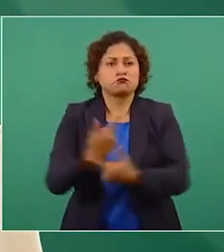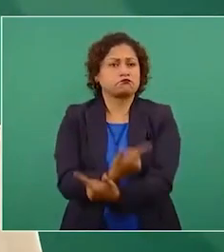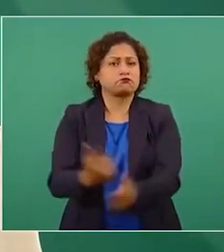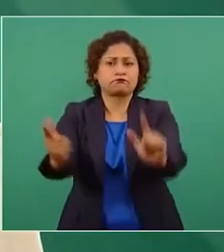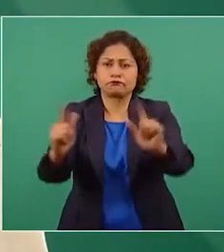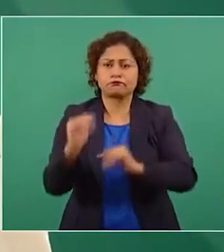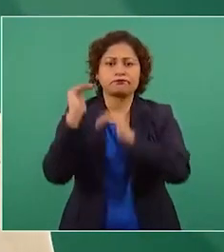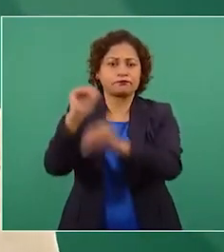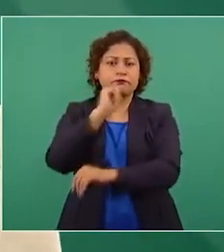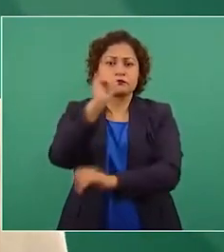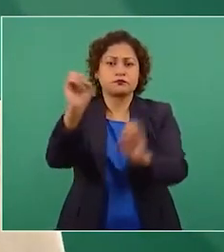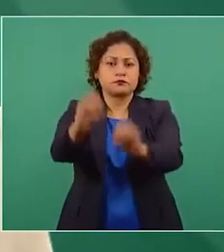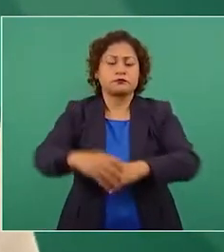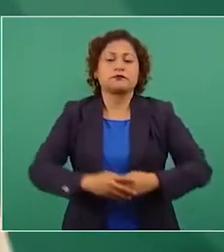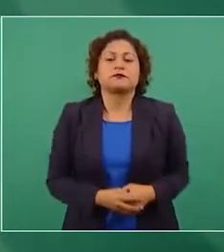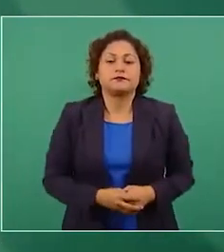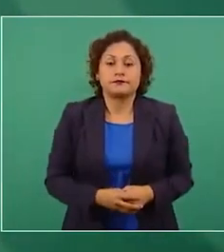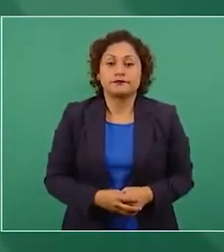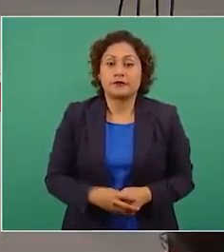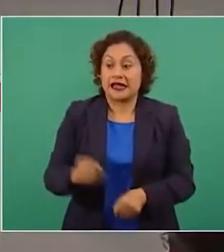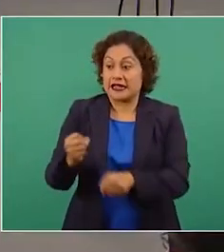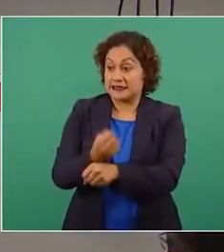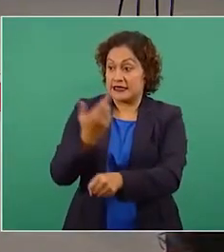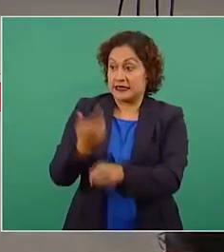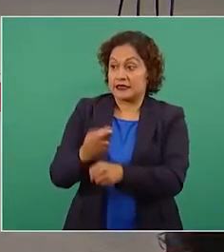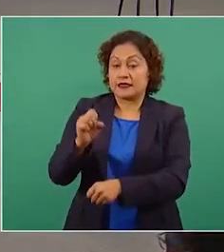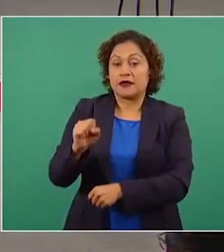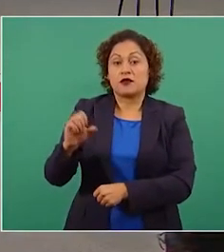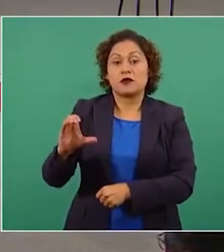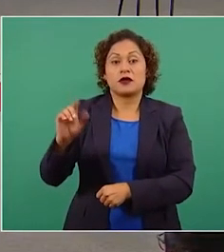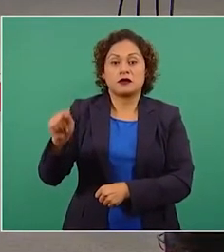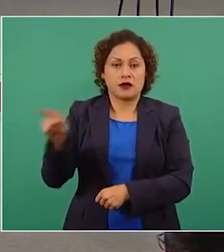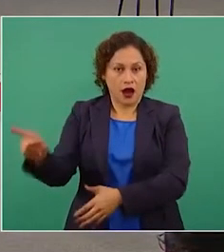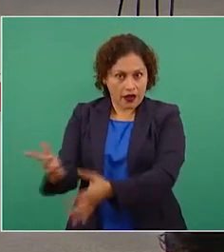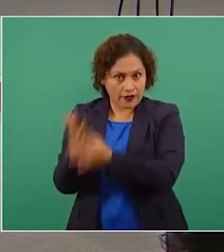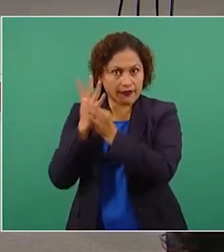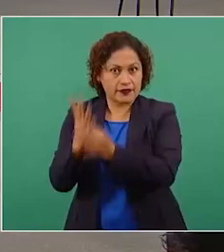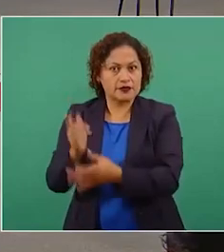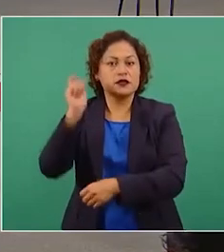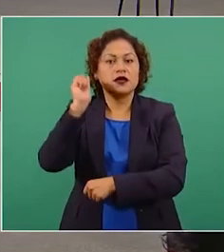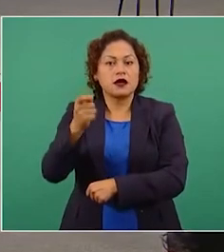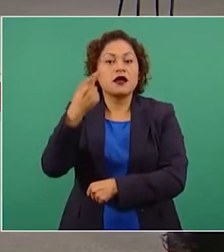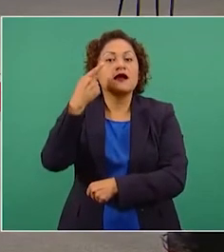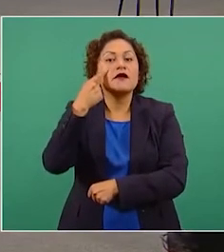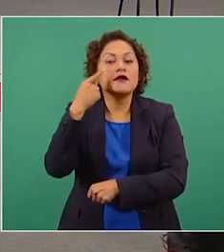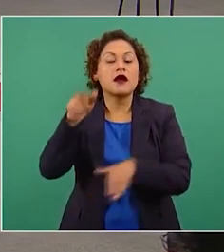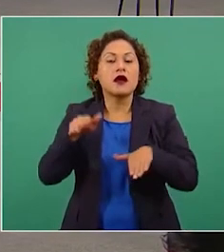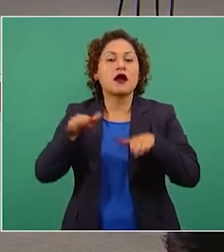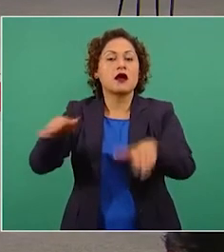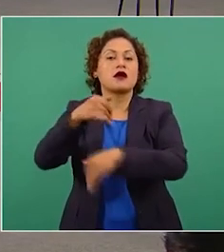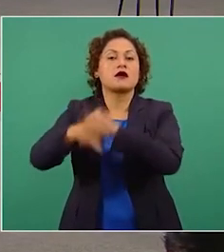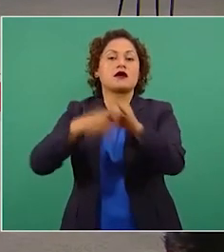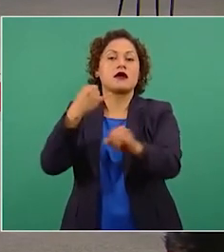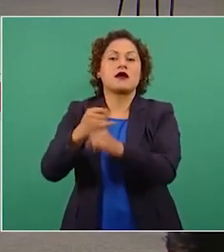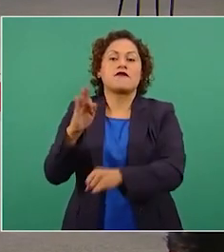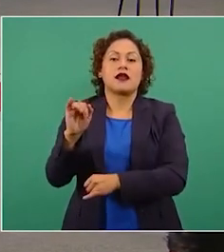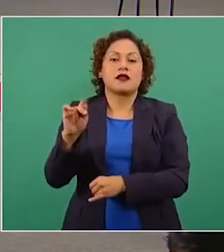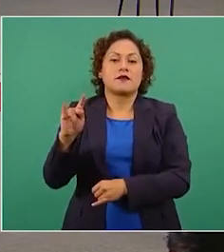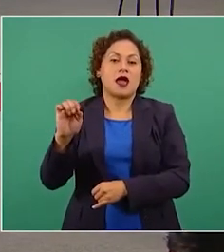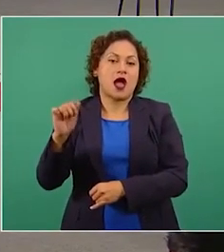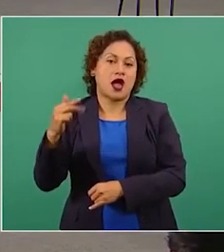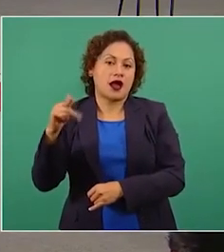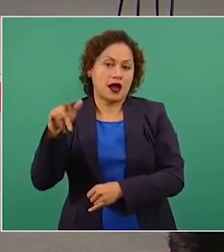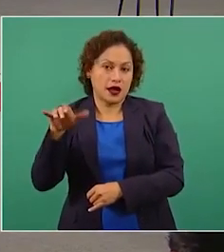Secretaría de Comunicaciones y Transportes dejó en claro que la puesta en marcha del aeropuerto internacional Felipe Ángeles